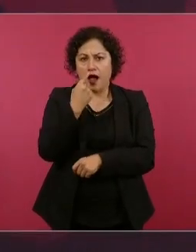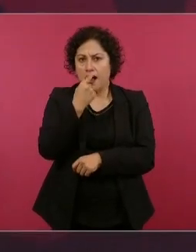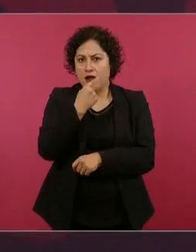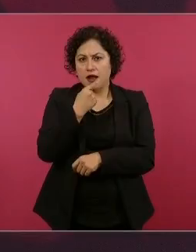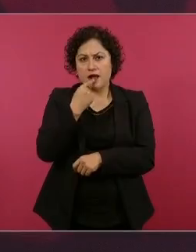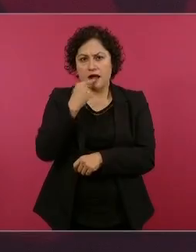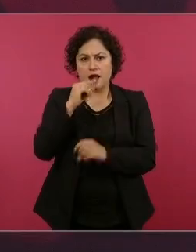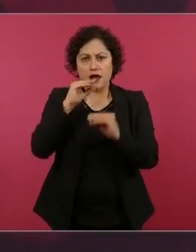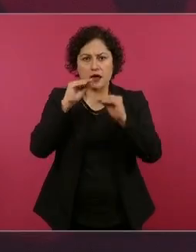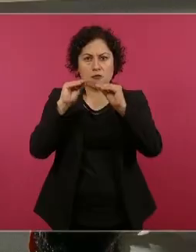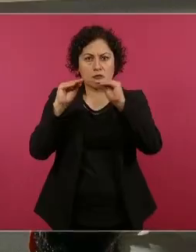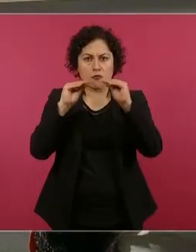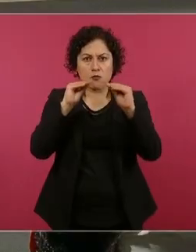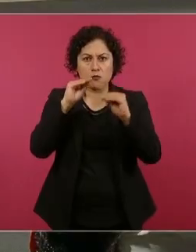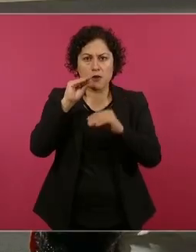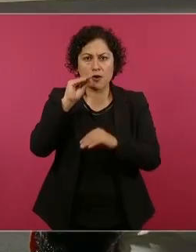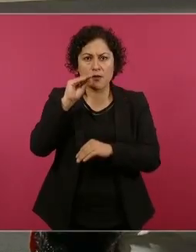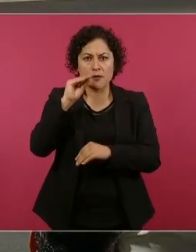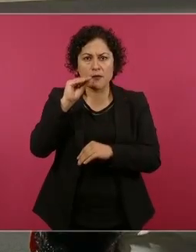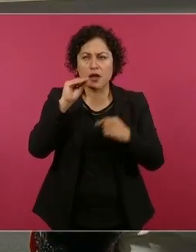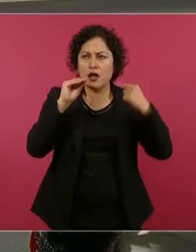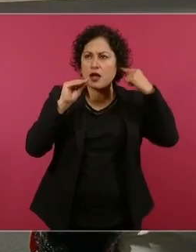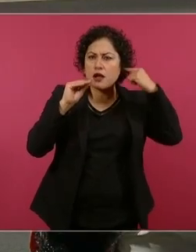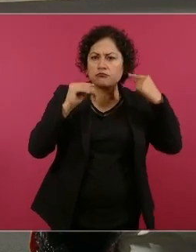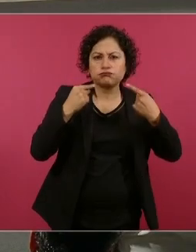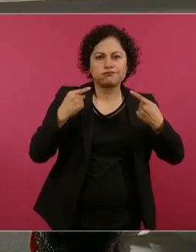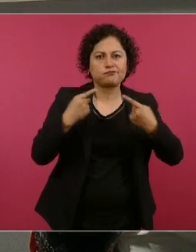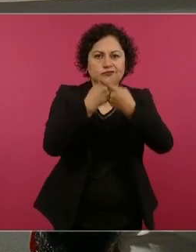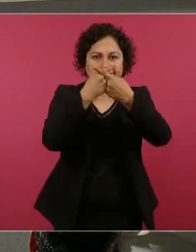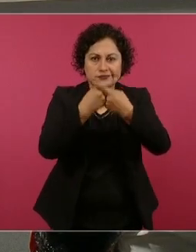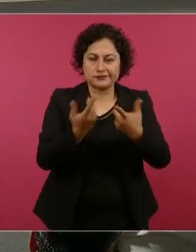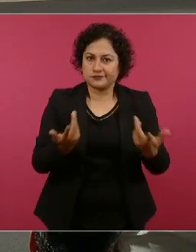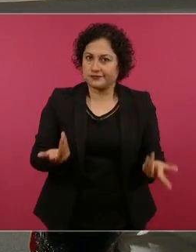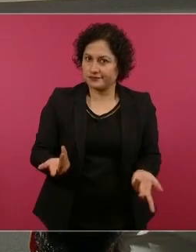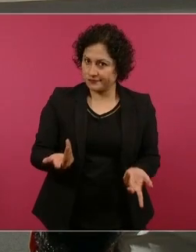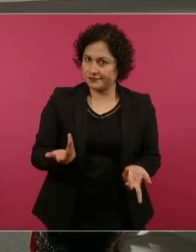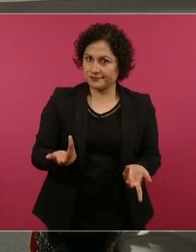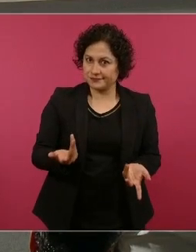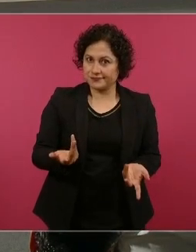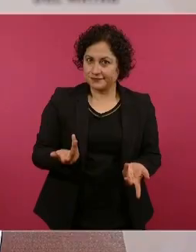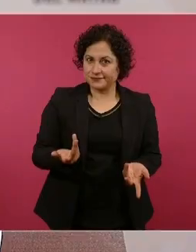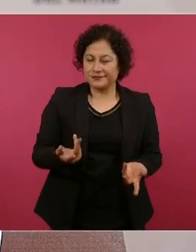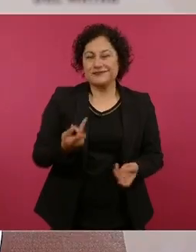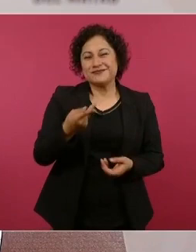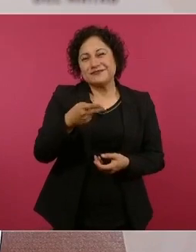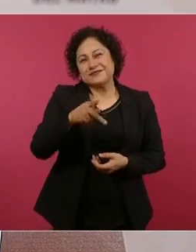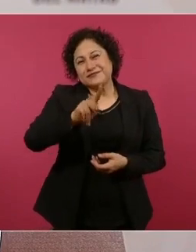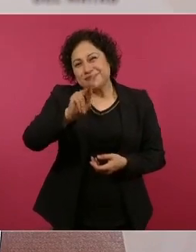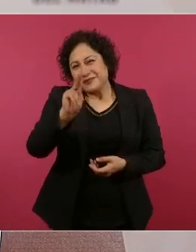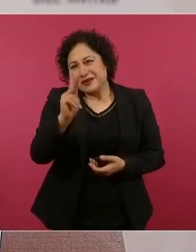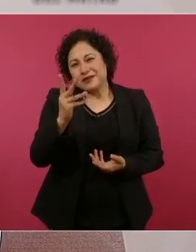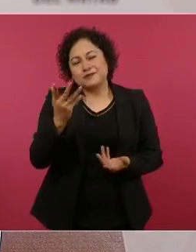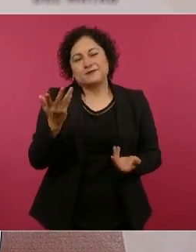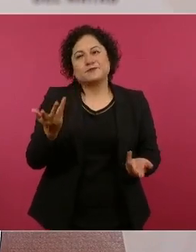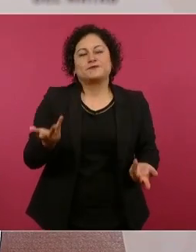el habla, pero eso ya es